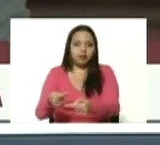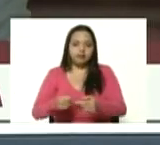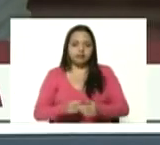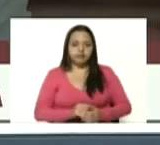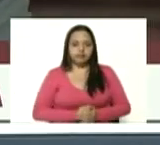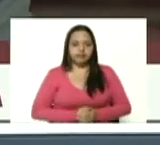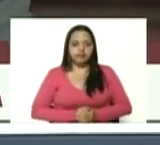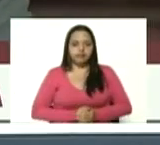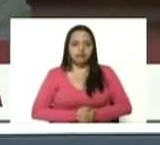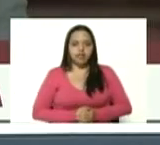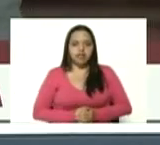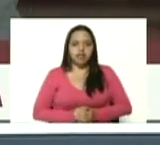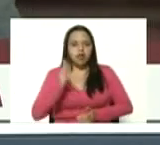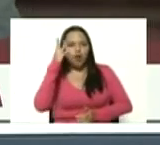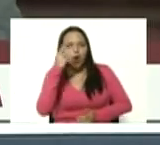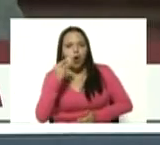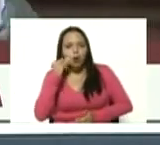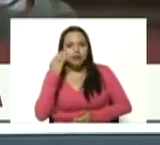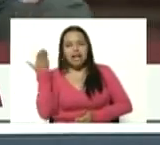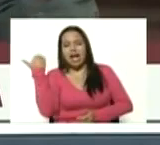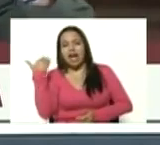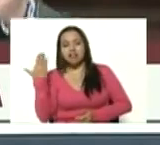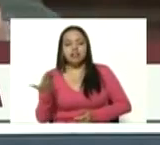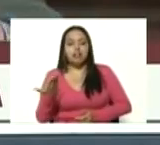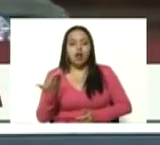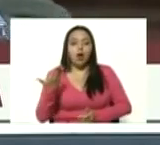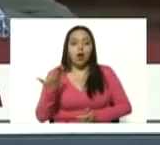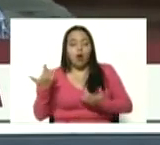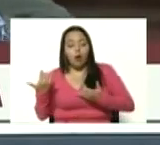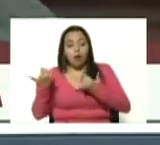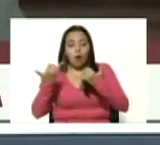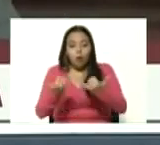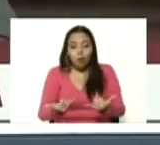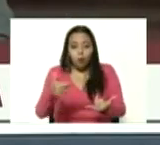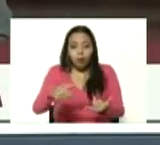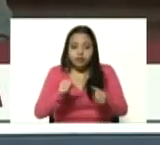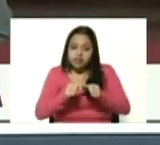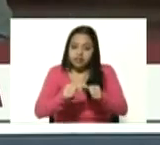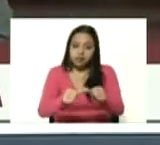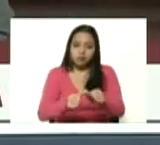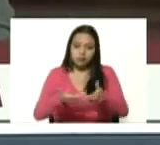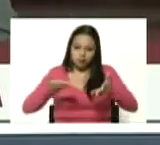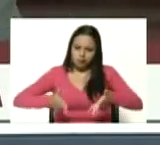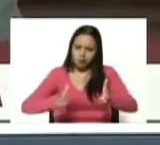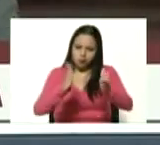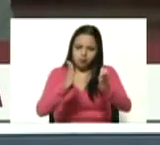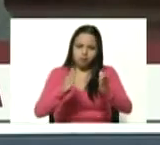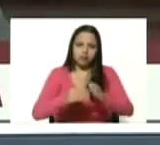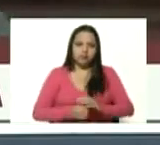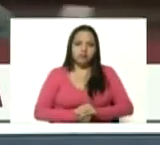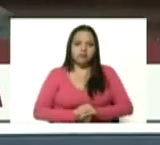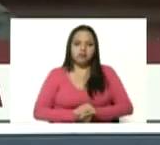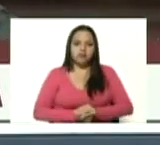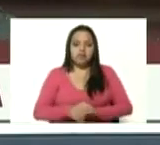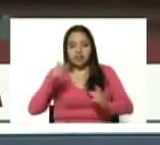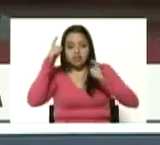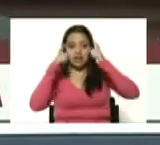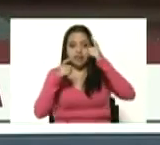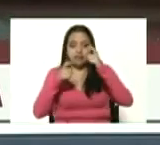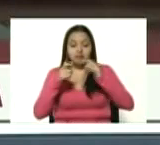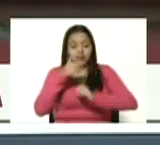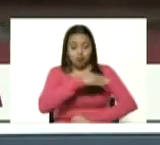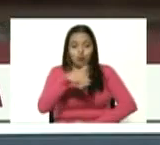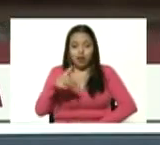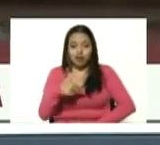aquellos jovencitos que éramos hoy seguimos siendo vamos por el camino de Chávez ese es nuestro camino